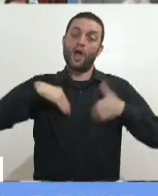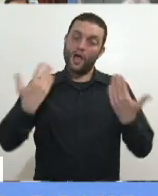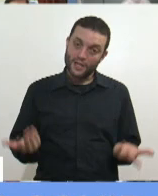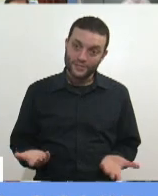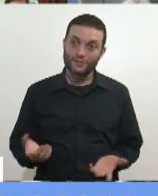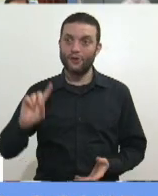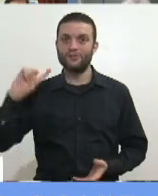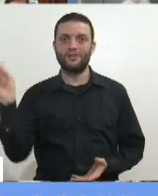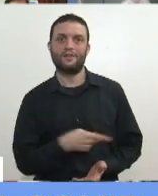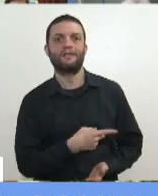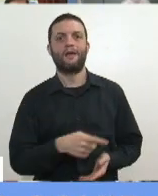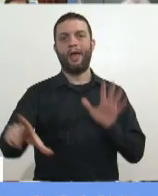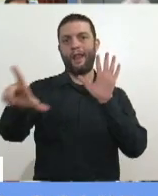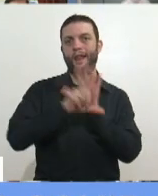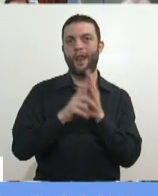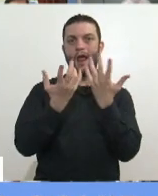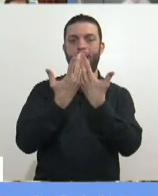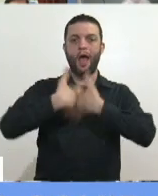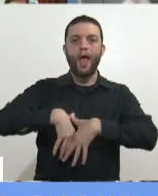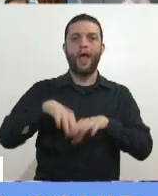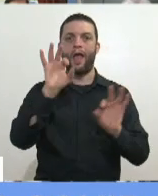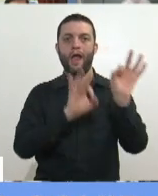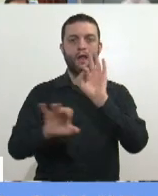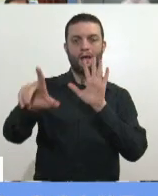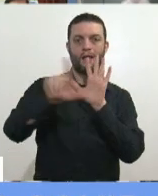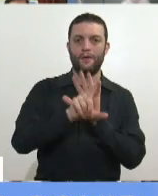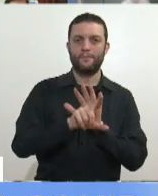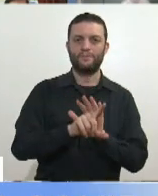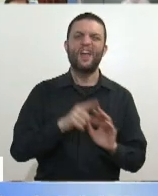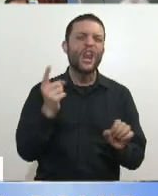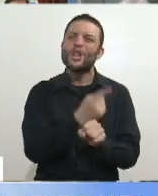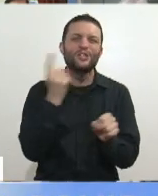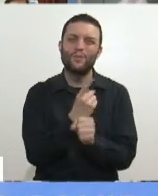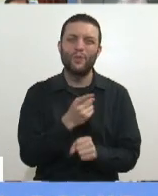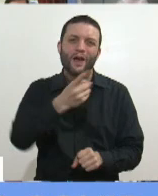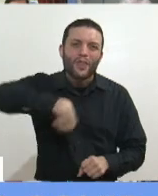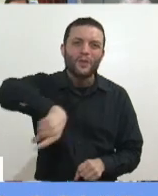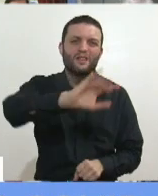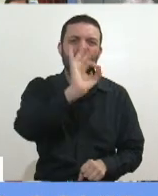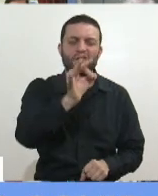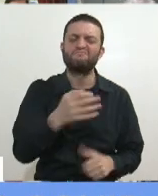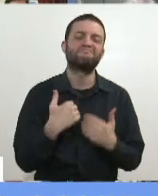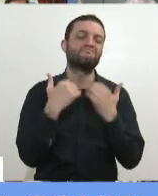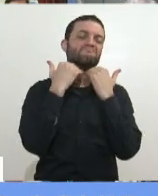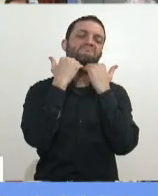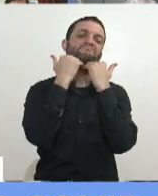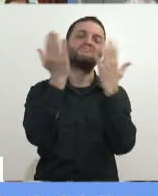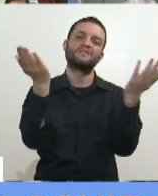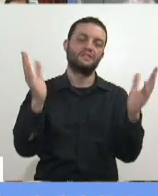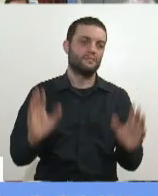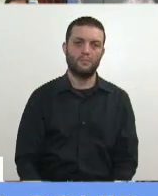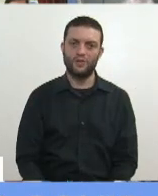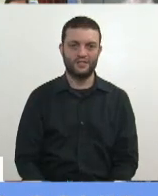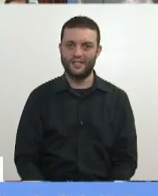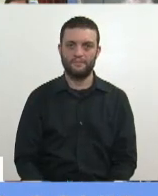No se puede. Ustedes lo saben. Pero, no importa. Todo vale. Como